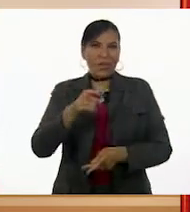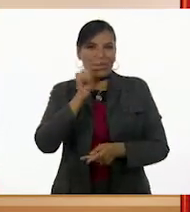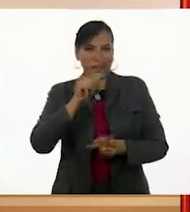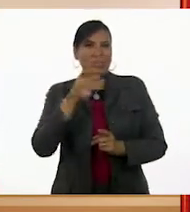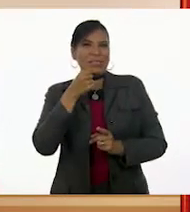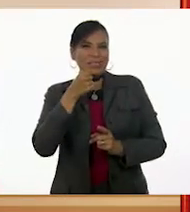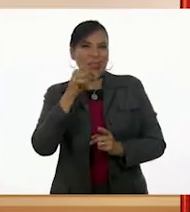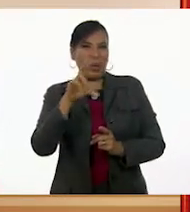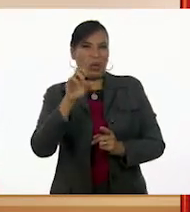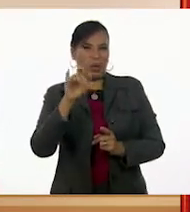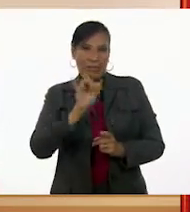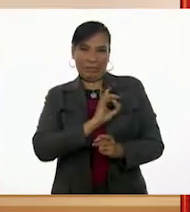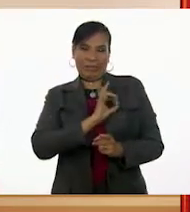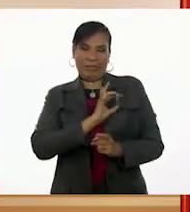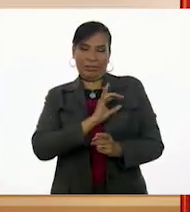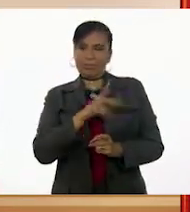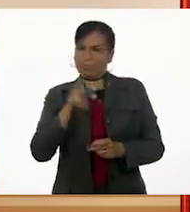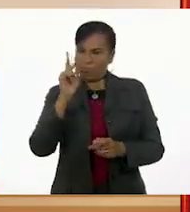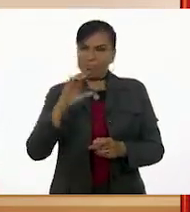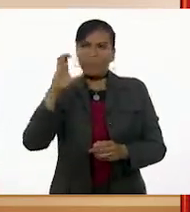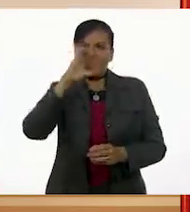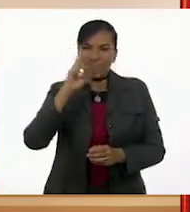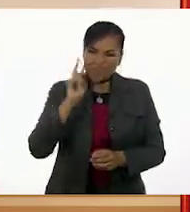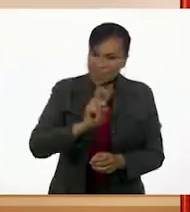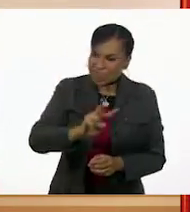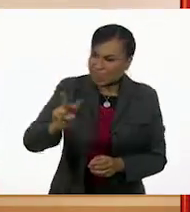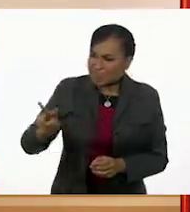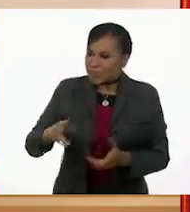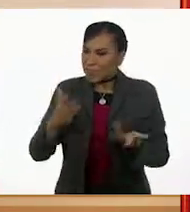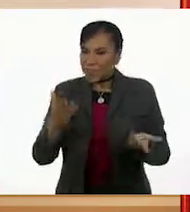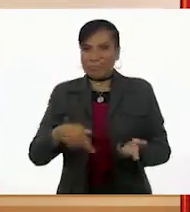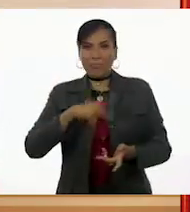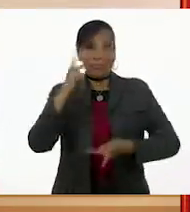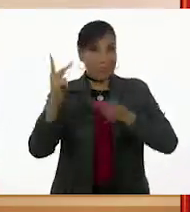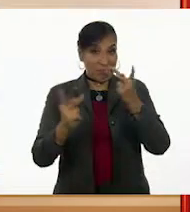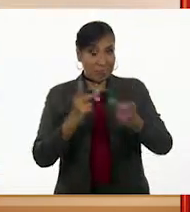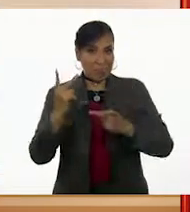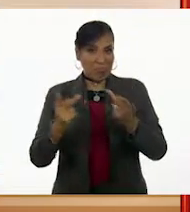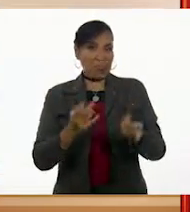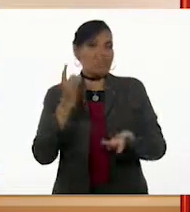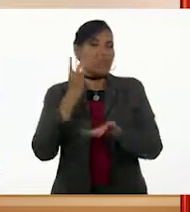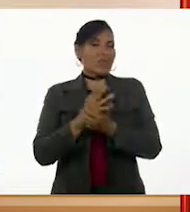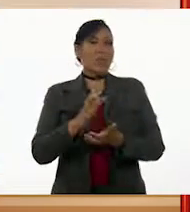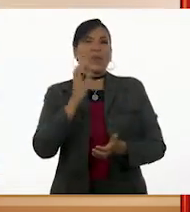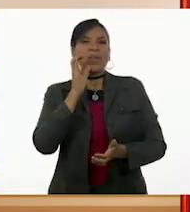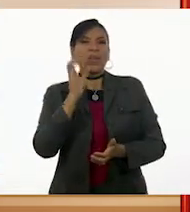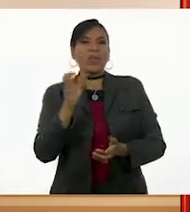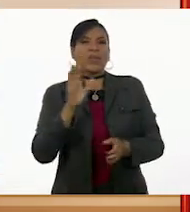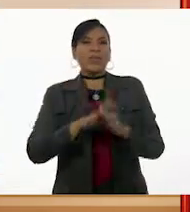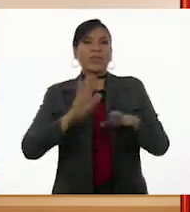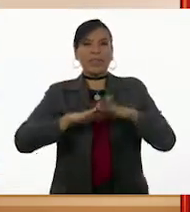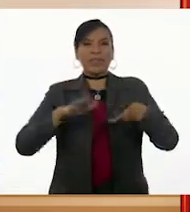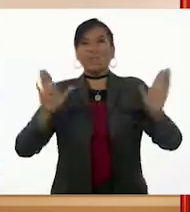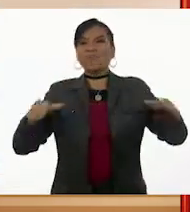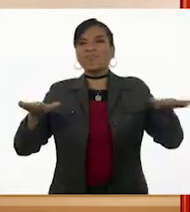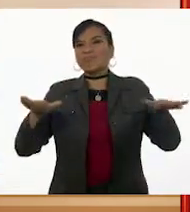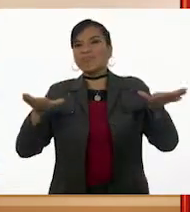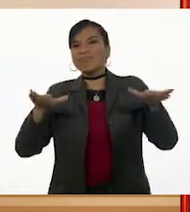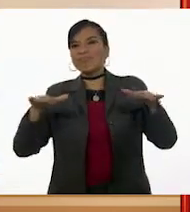con un poco de miedo, pero también con mucha curiosidad. Pero su pregunta solo fue respondida con más aleteos.